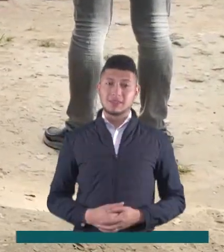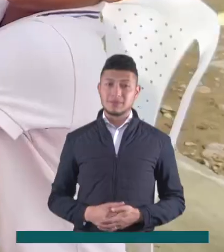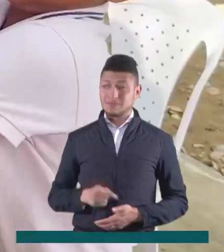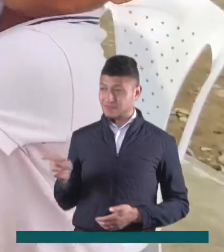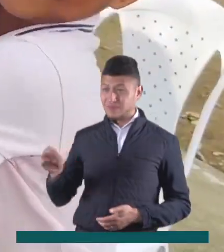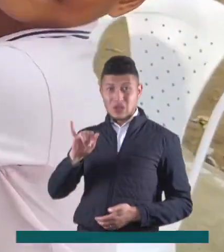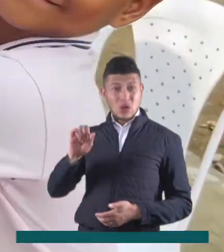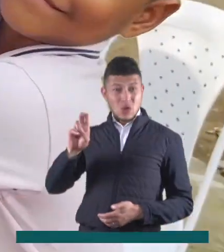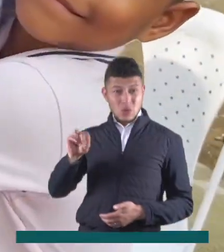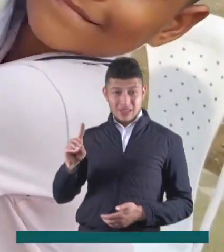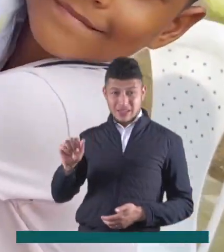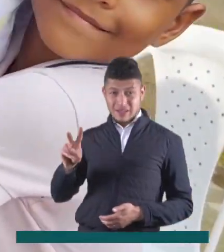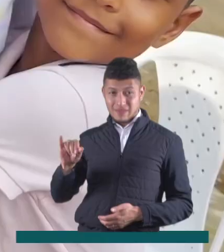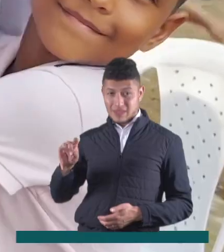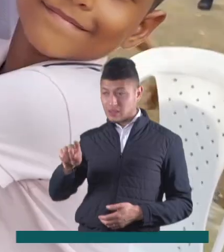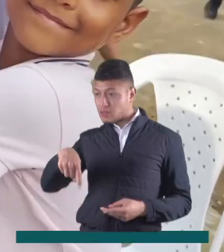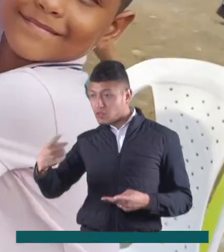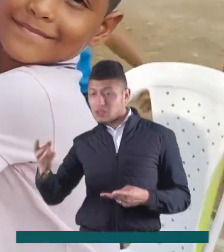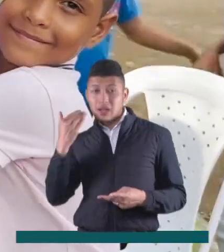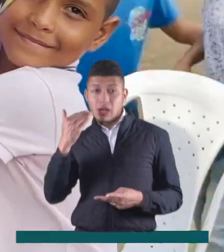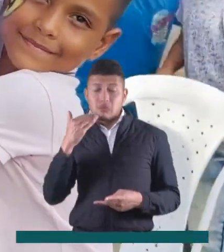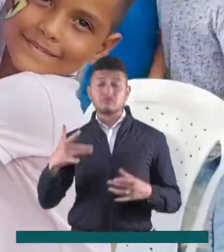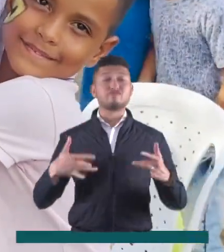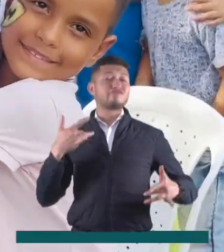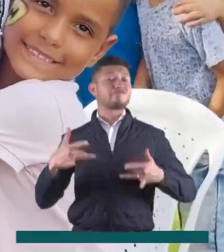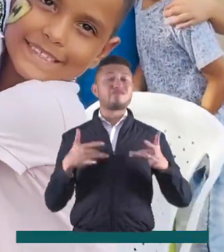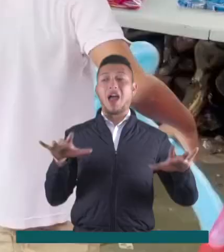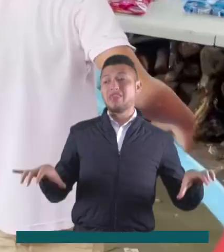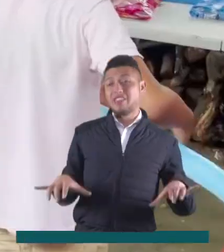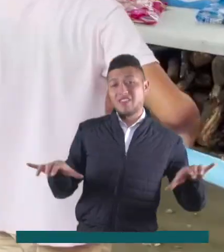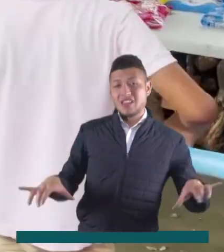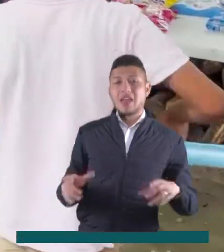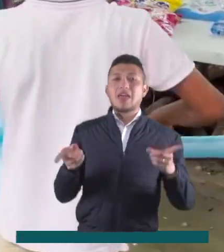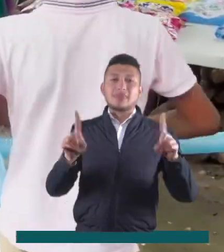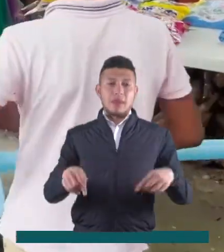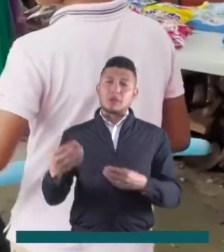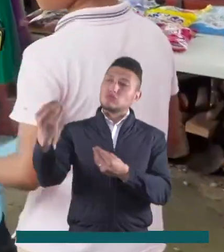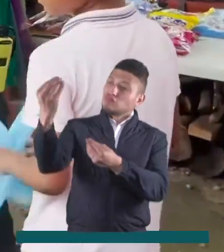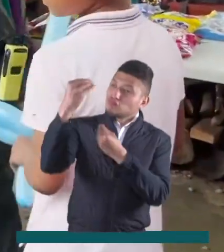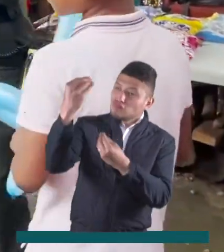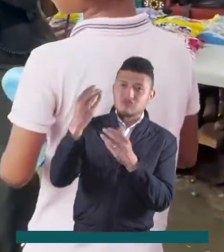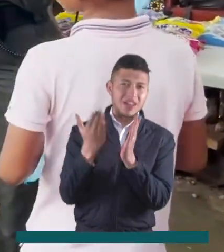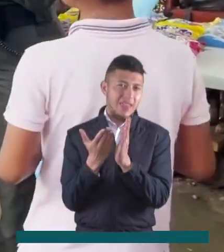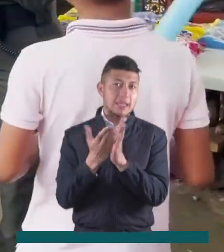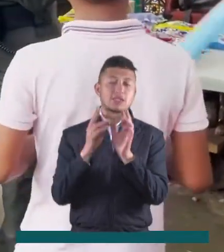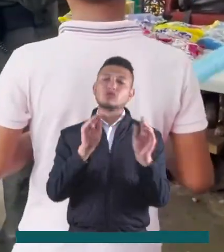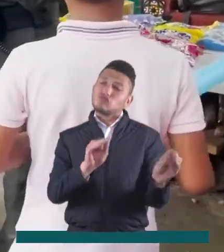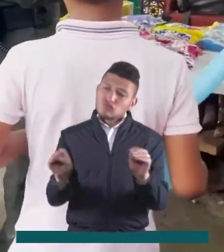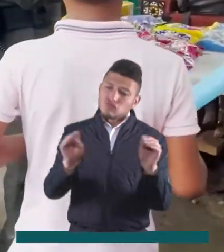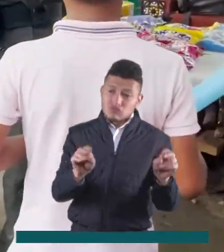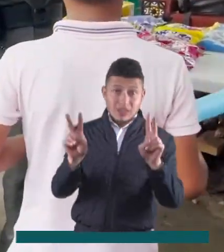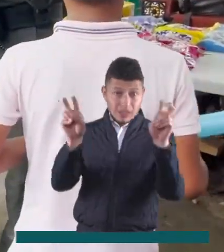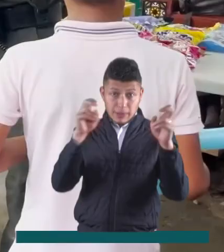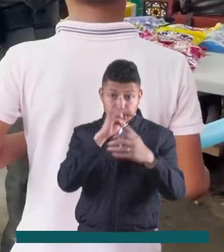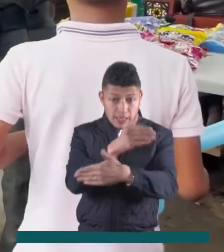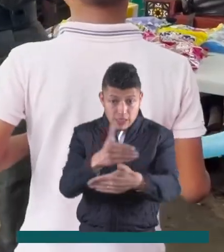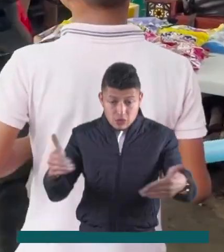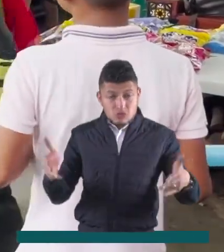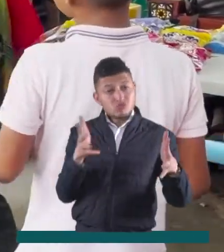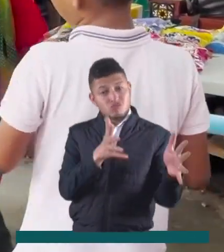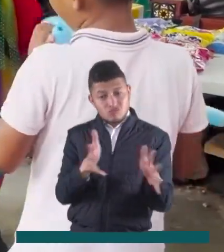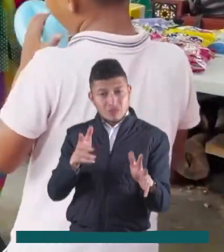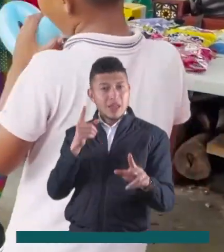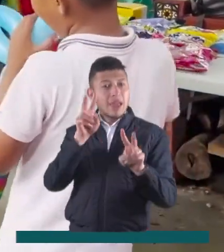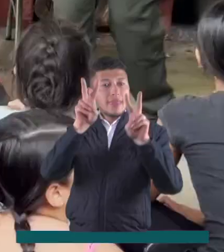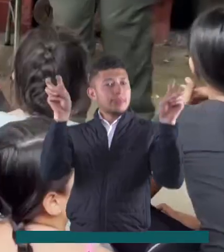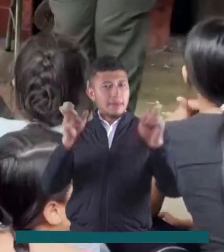muy feliz. Al igual que Juan David, Salomé ha gustado en la actividad que también viene acompañada de charlas educativas en las que se les enseña